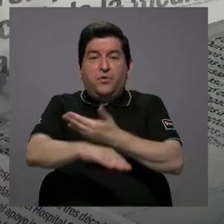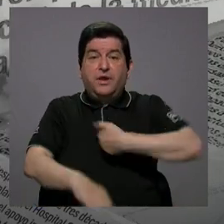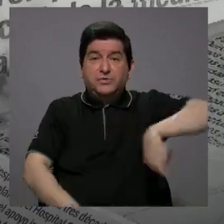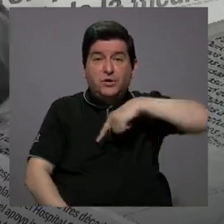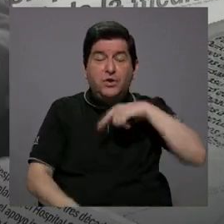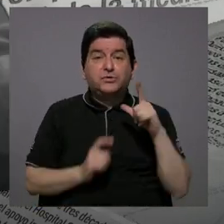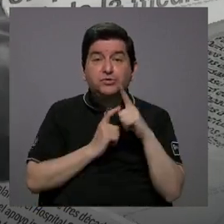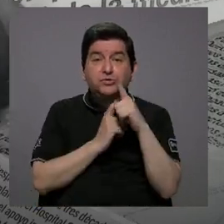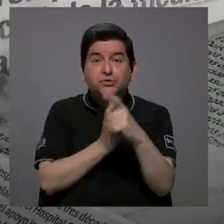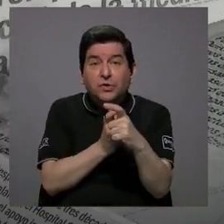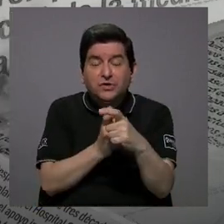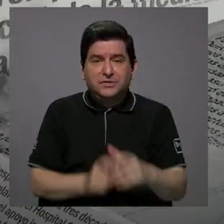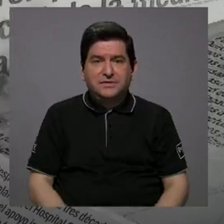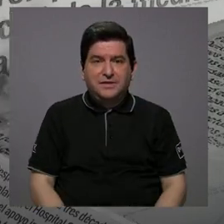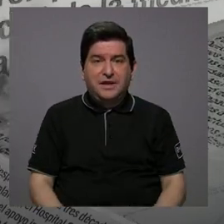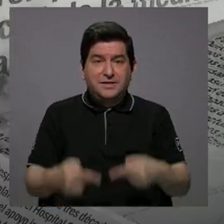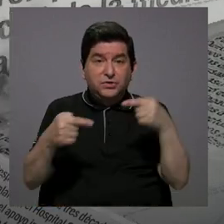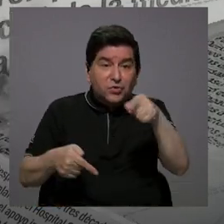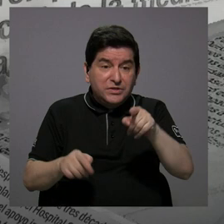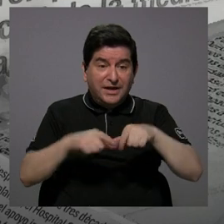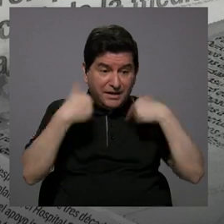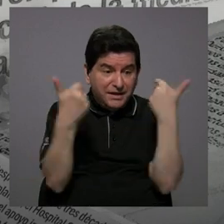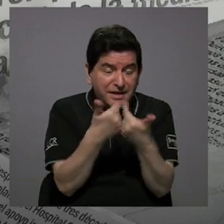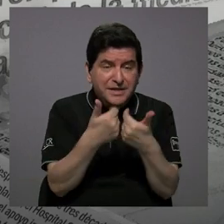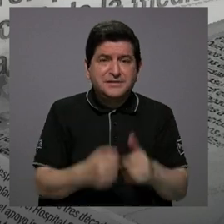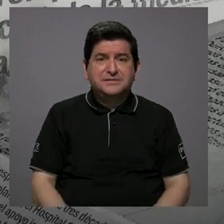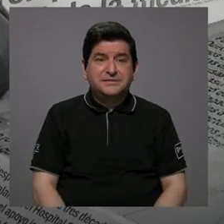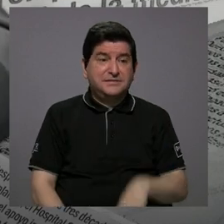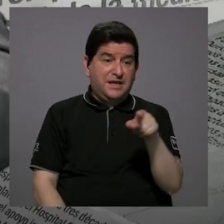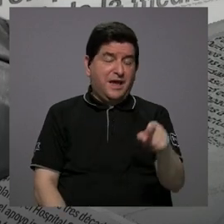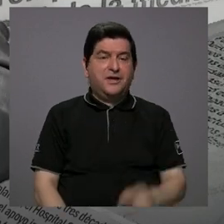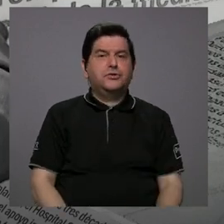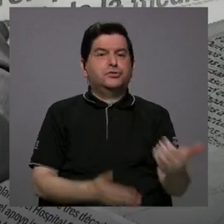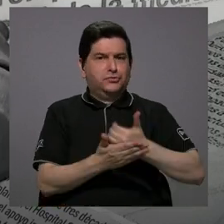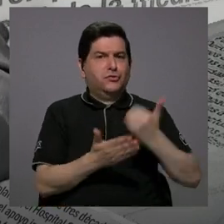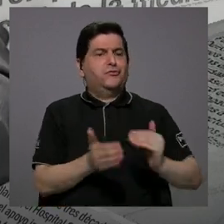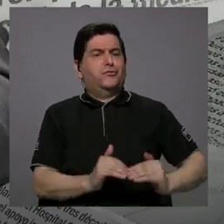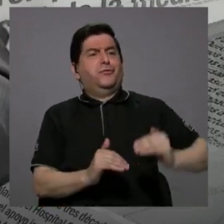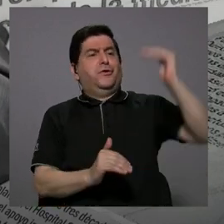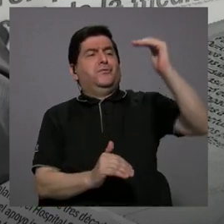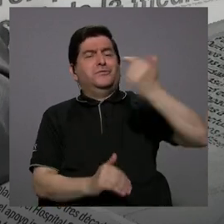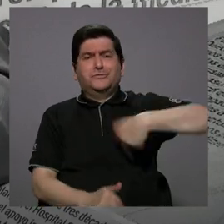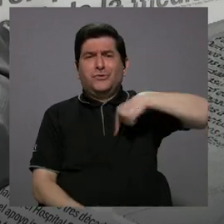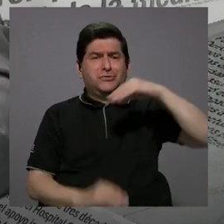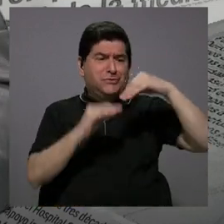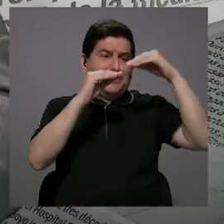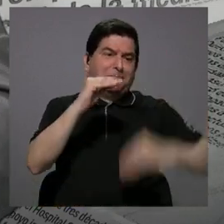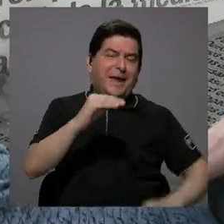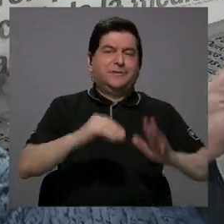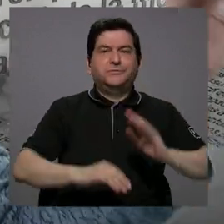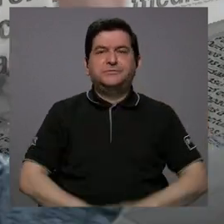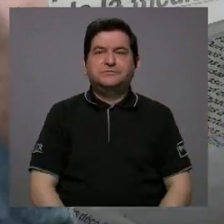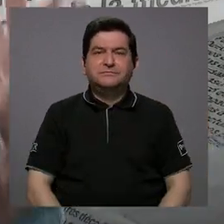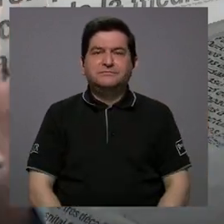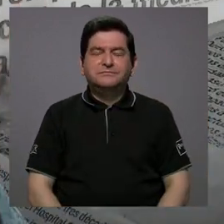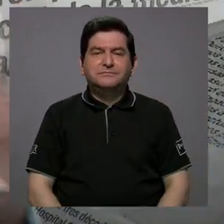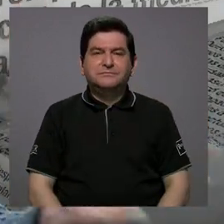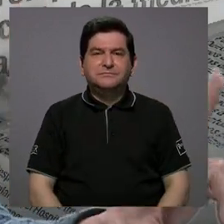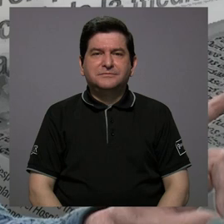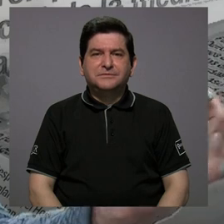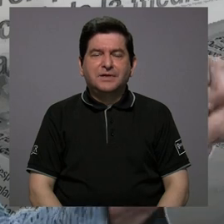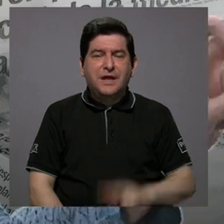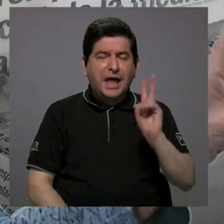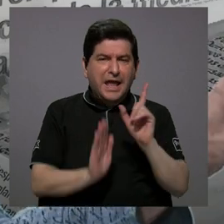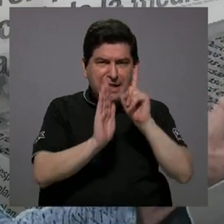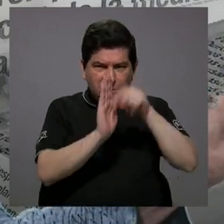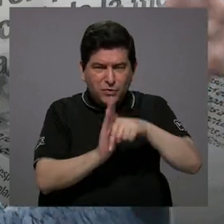una carrera, como una carrera contra el crimen organizado y ellos con más recursos que nosotros. ¿Qué ha pasado? Ya nos